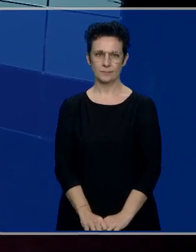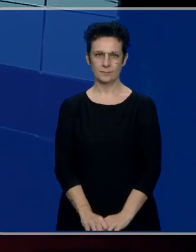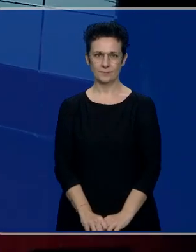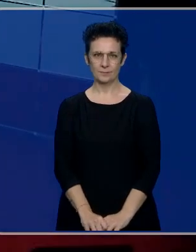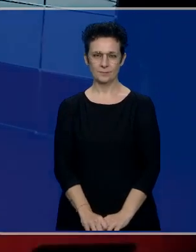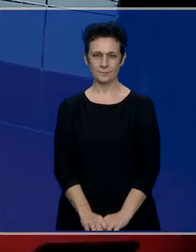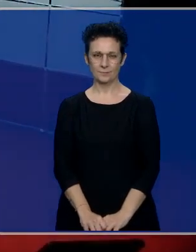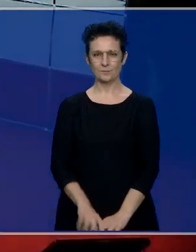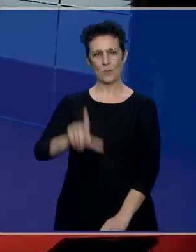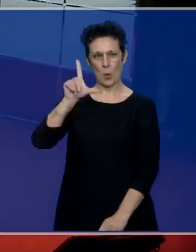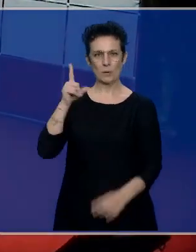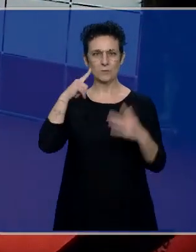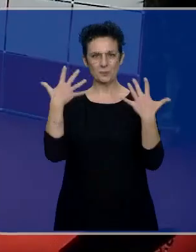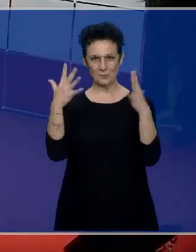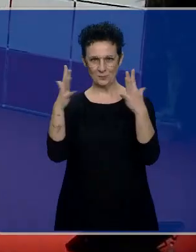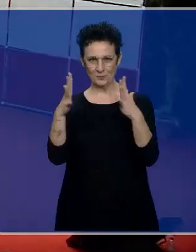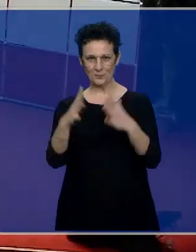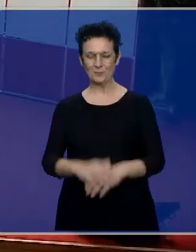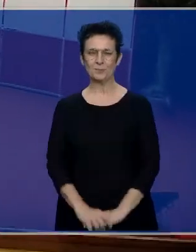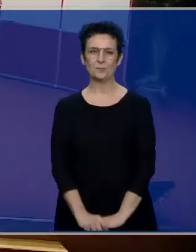Luis Moro, adelante.